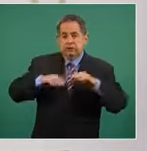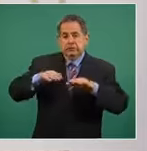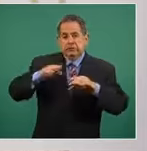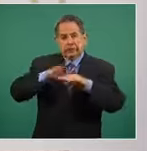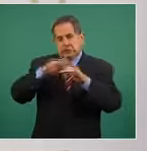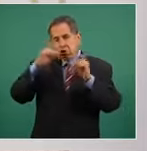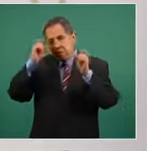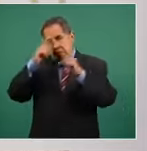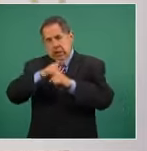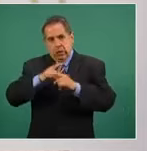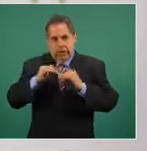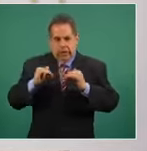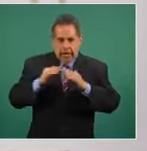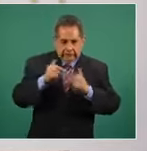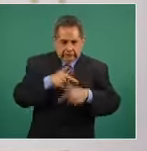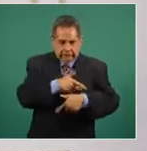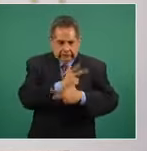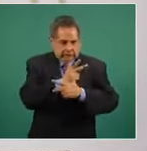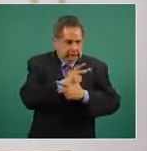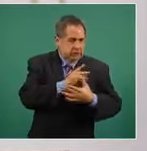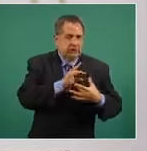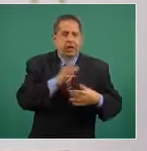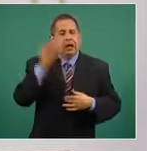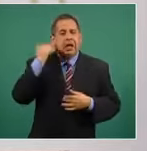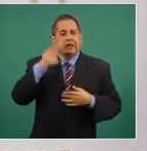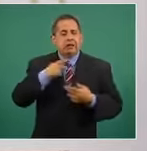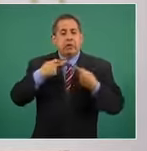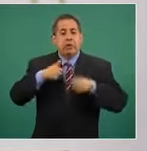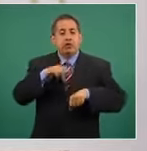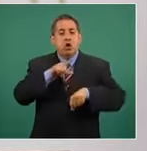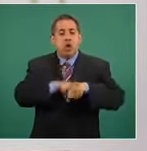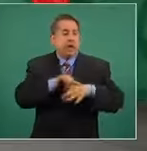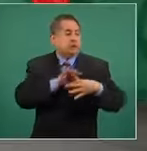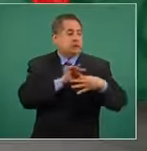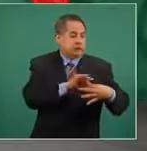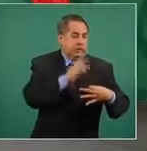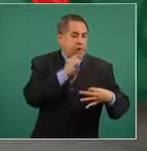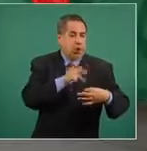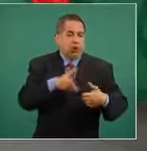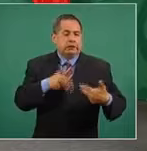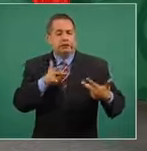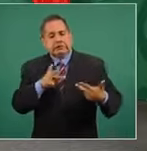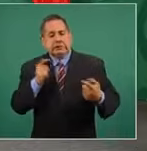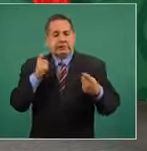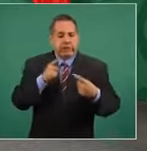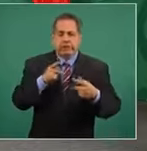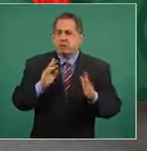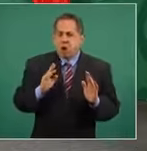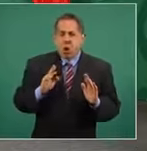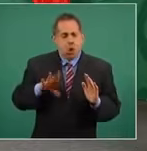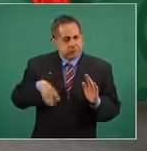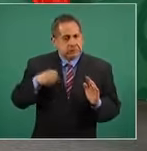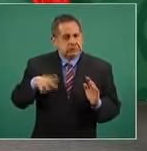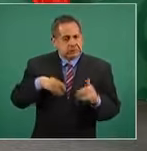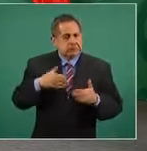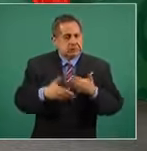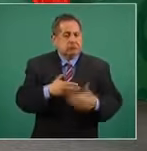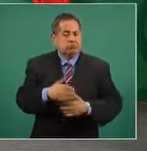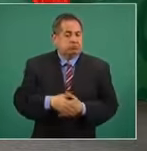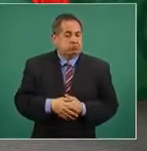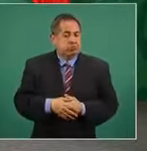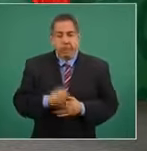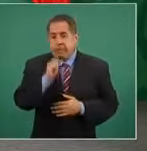en términos de la relación personal que tienen que realizar con los alumnos. Y además de esto, el señor presidente